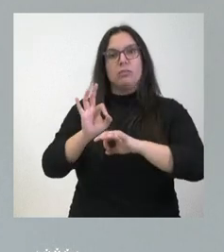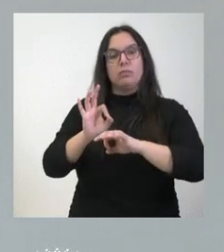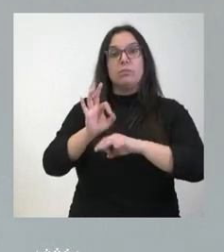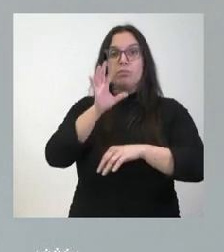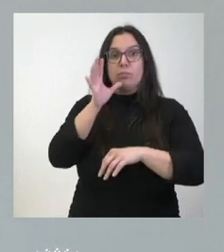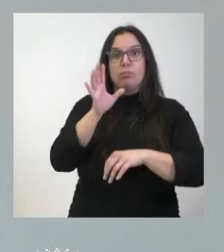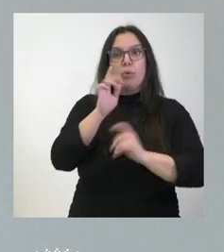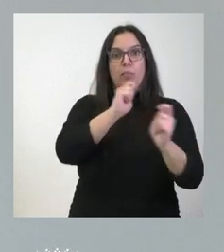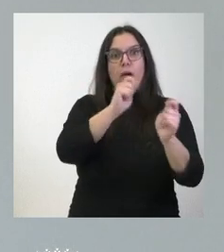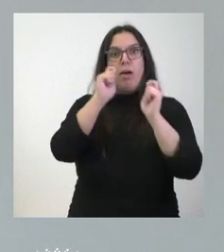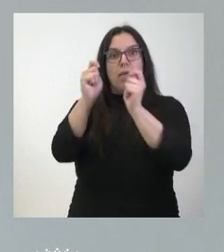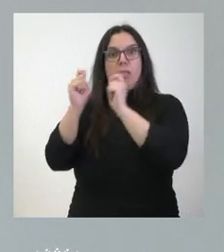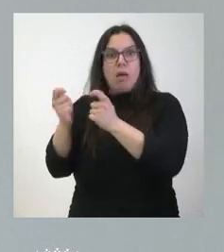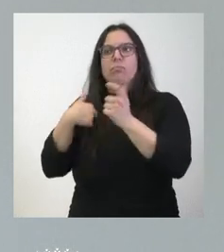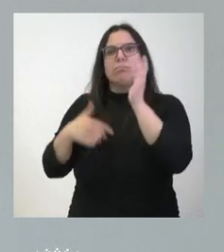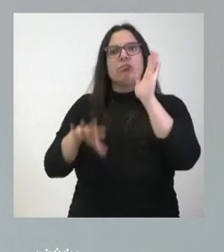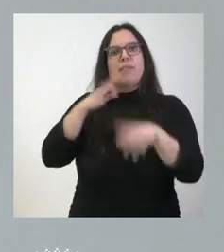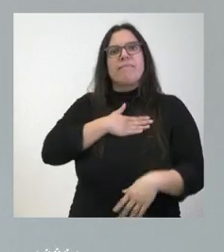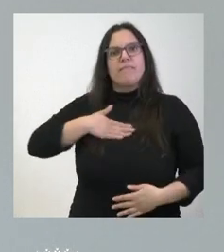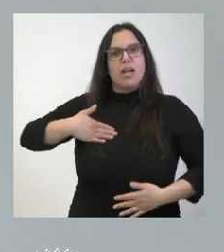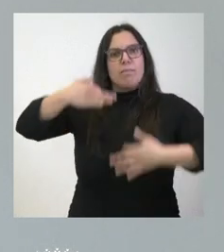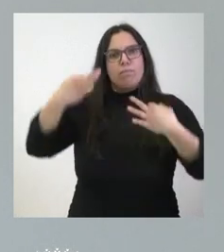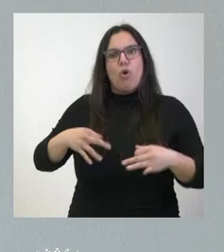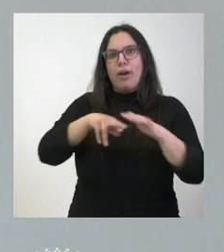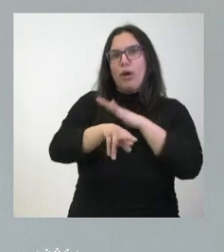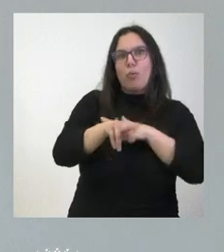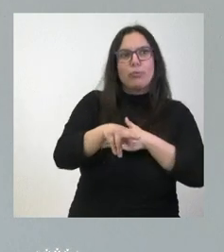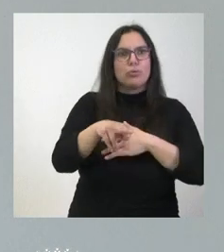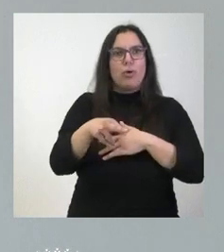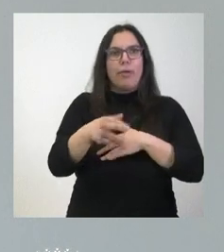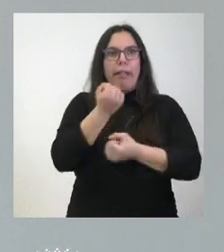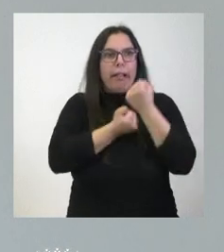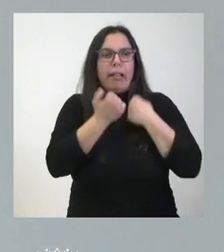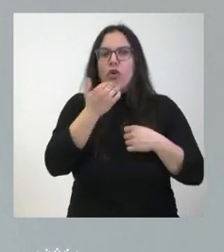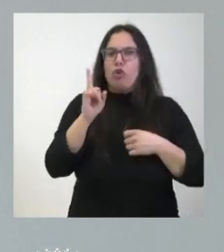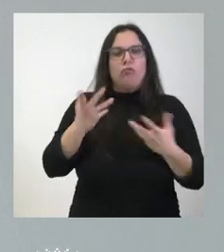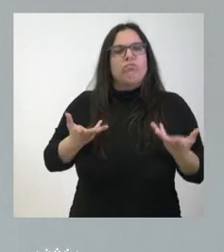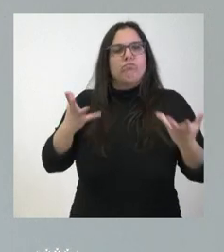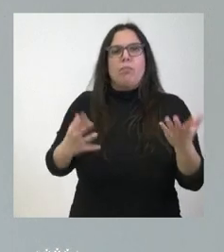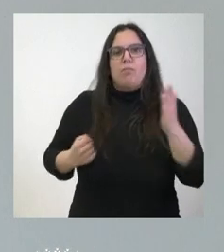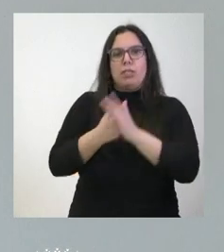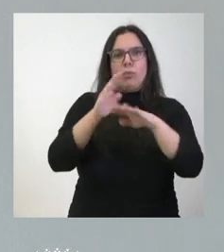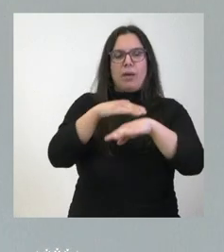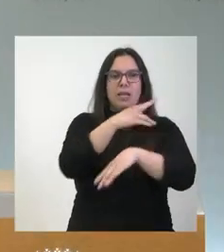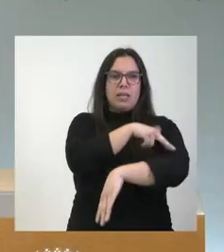decididos a no escatimar ningún recurso organizativo al servicio de la sanidad pública de Castilla y León.